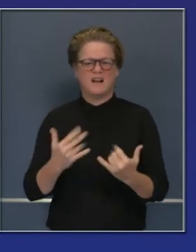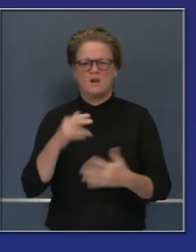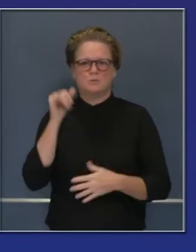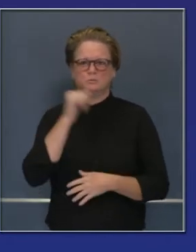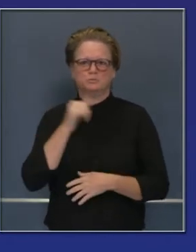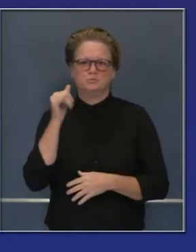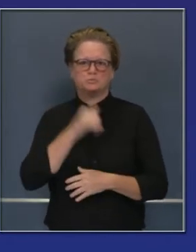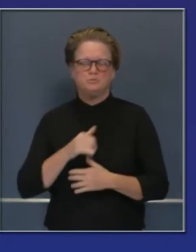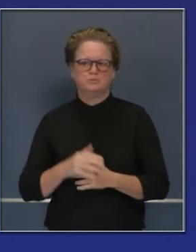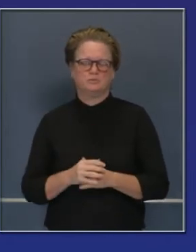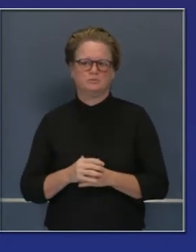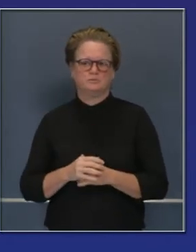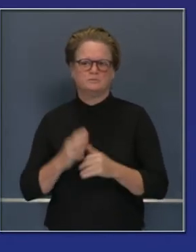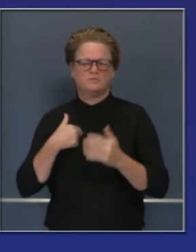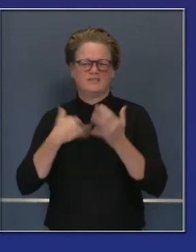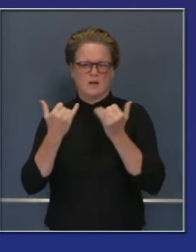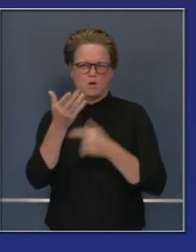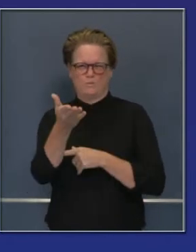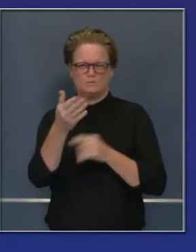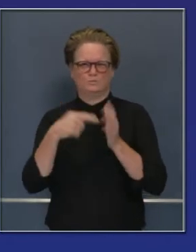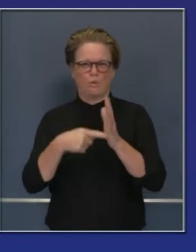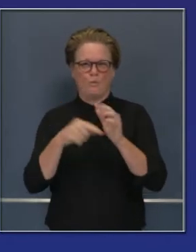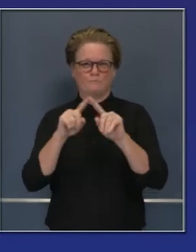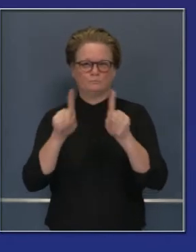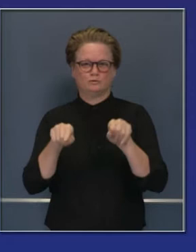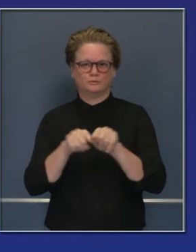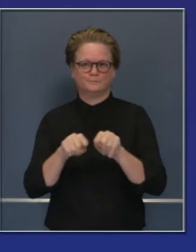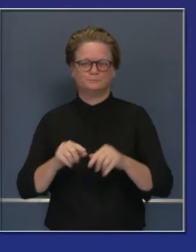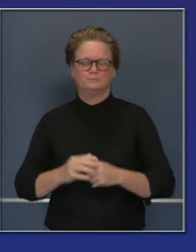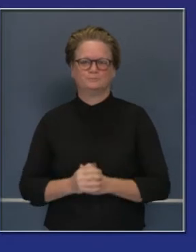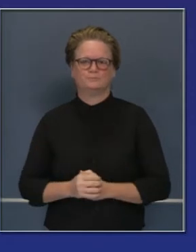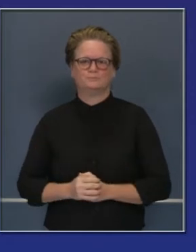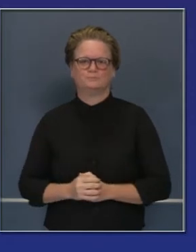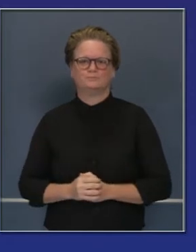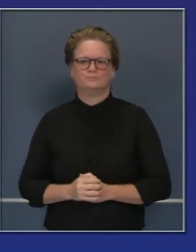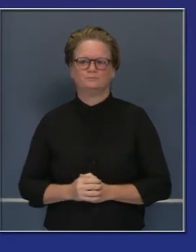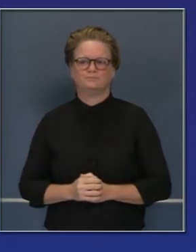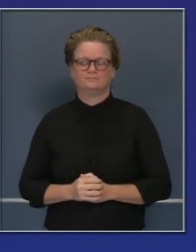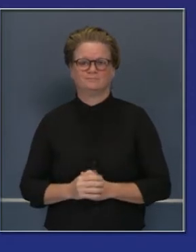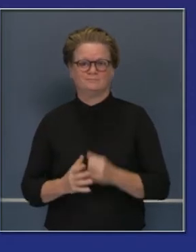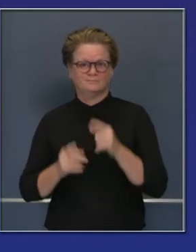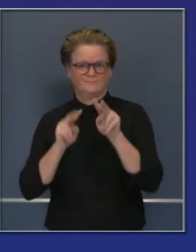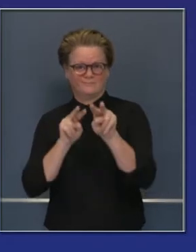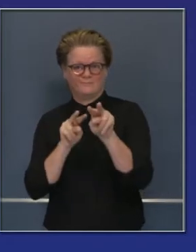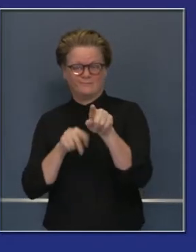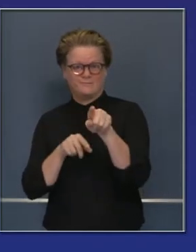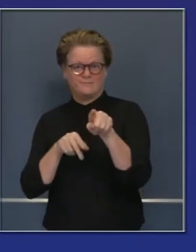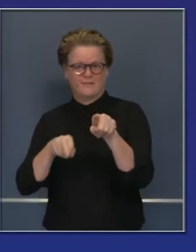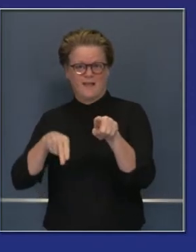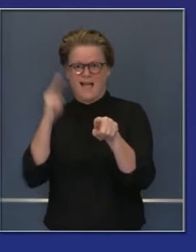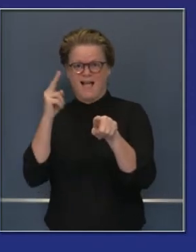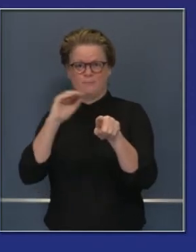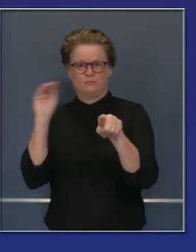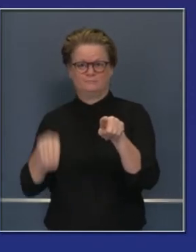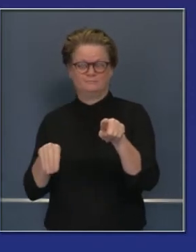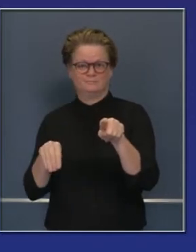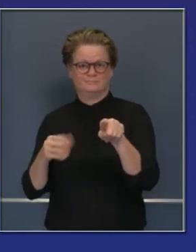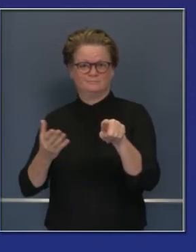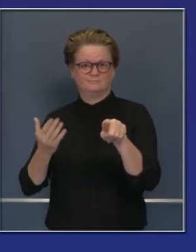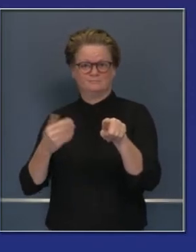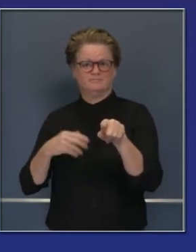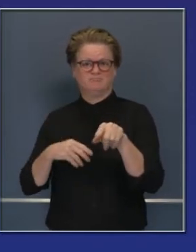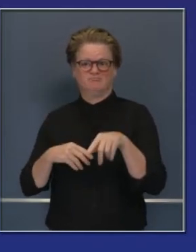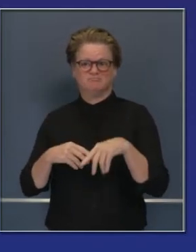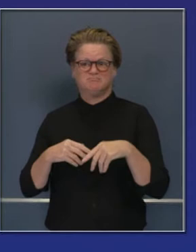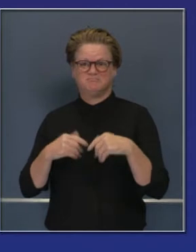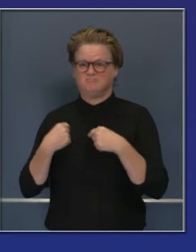recalcar, mostrándoles esta gráfica, lo que quiero decir. Para ponerlo en perspectiva, el más